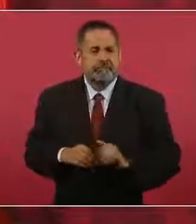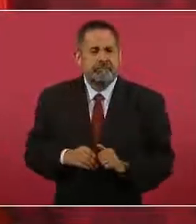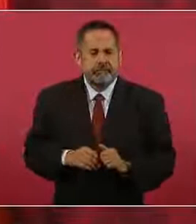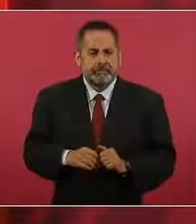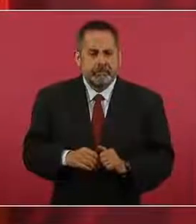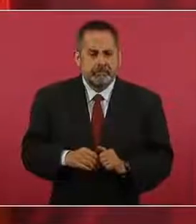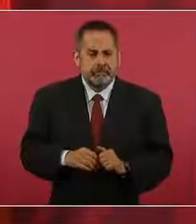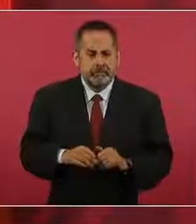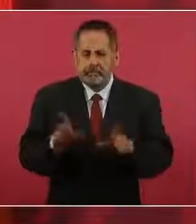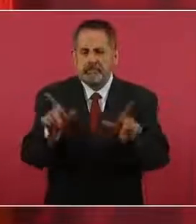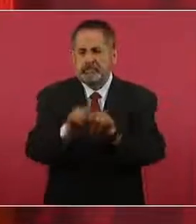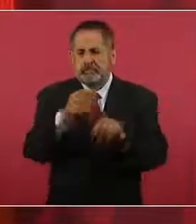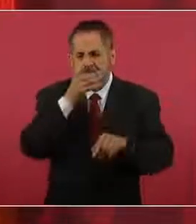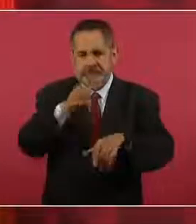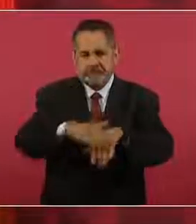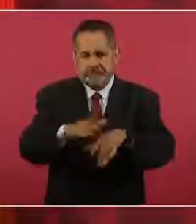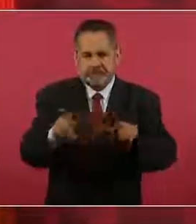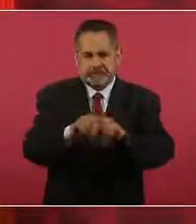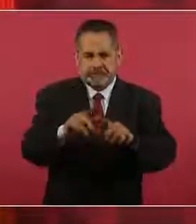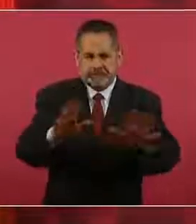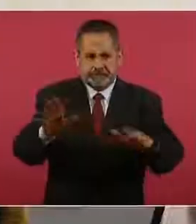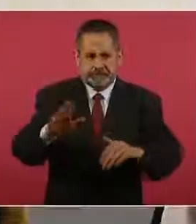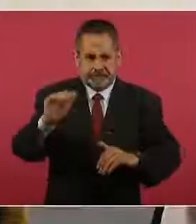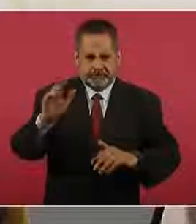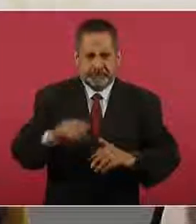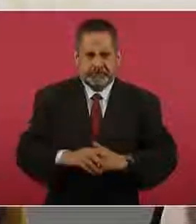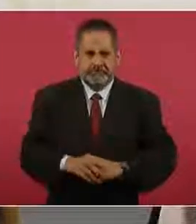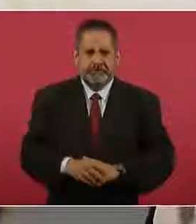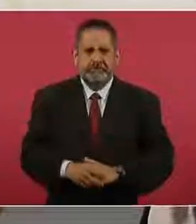Eso es lo único que puedo decir. Gracias.